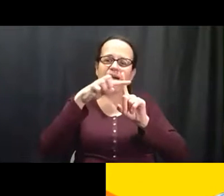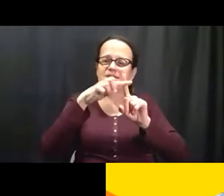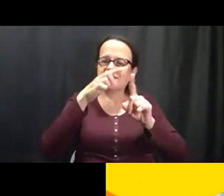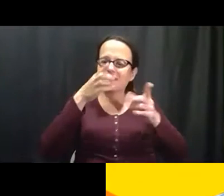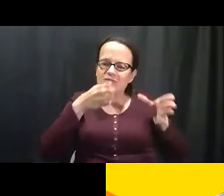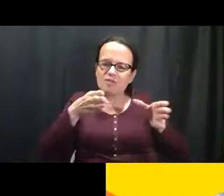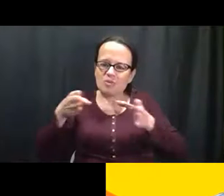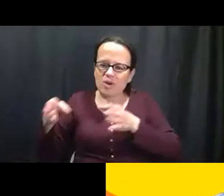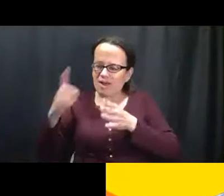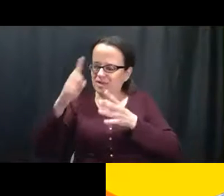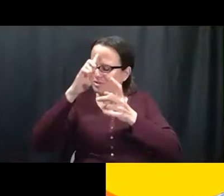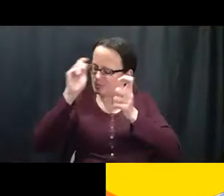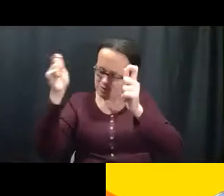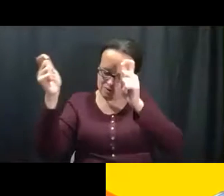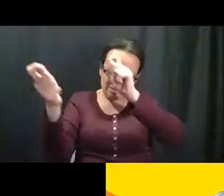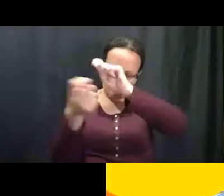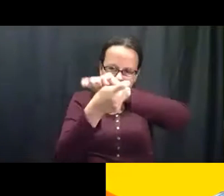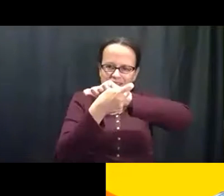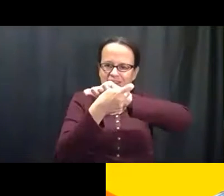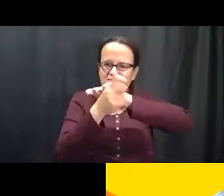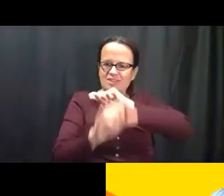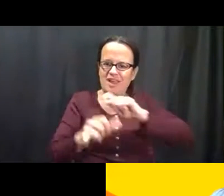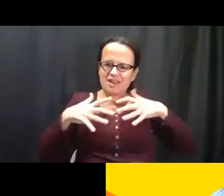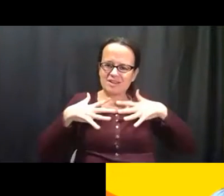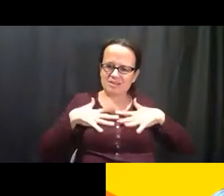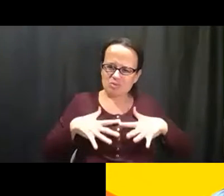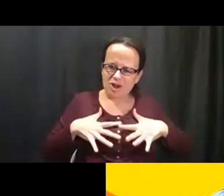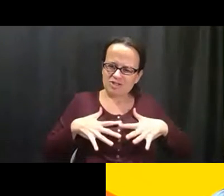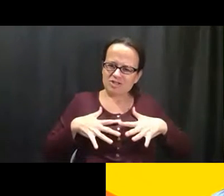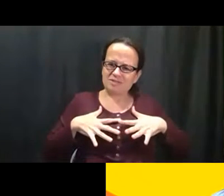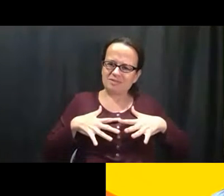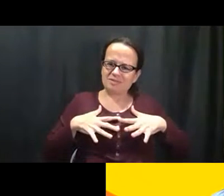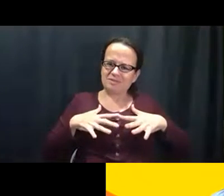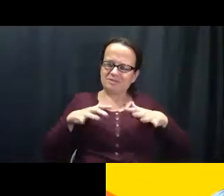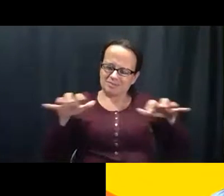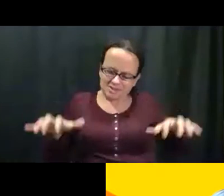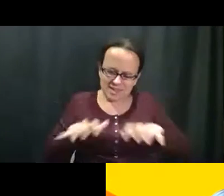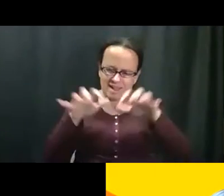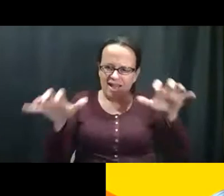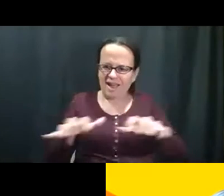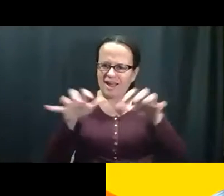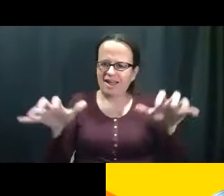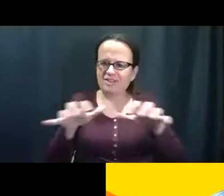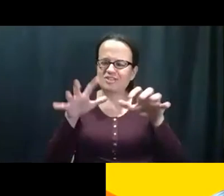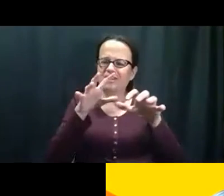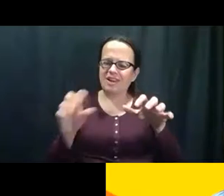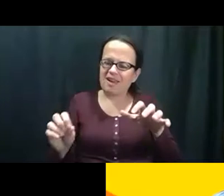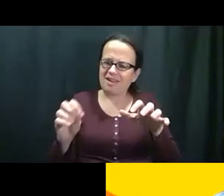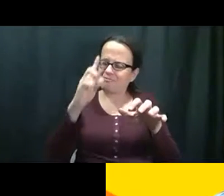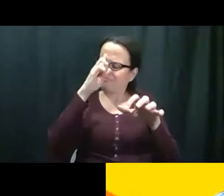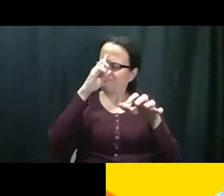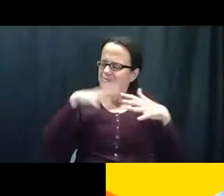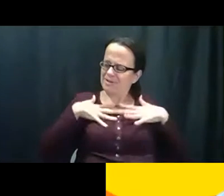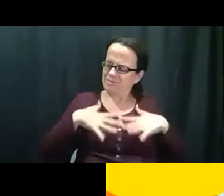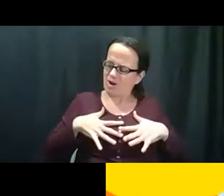Entonces, tenemos que pensar sobre maneras positivas que pueden, eh, convertir esa depresión en